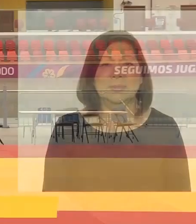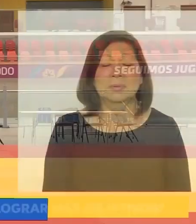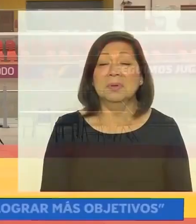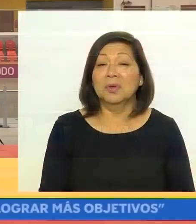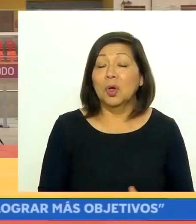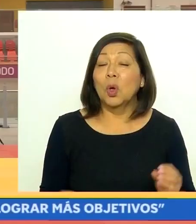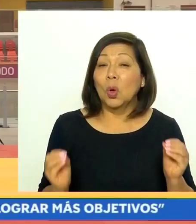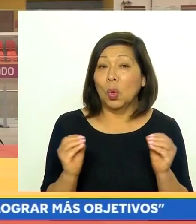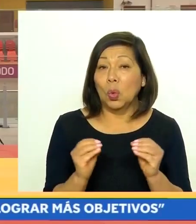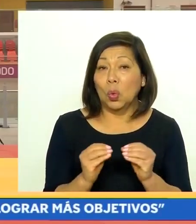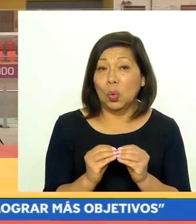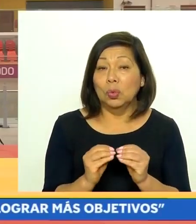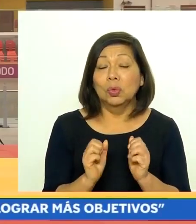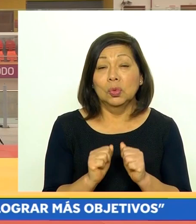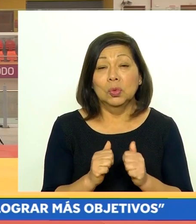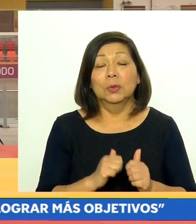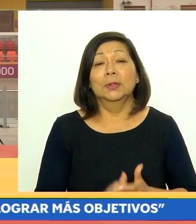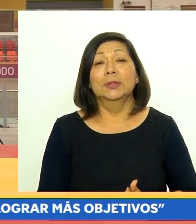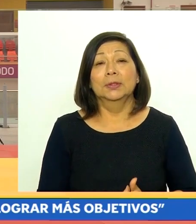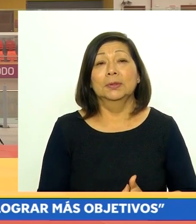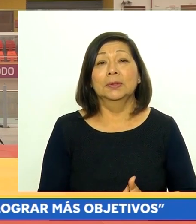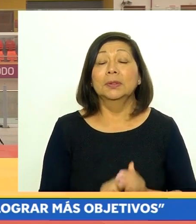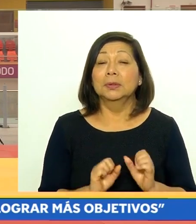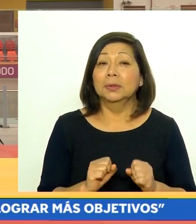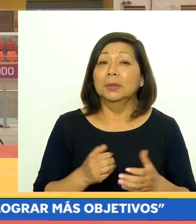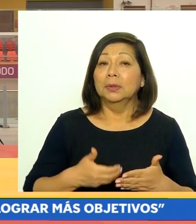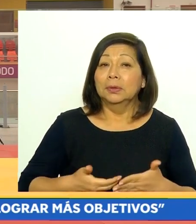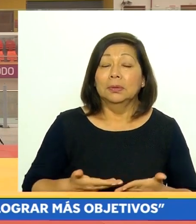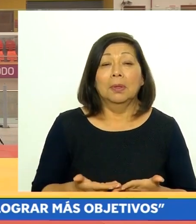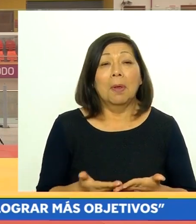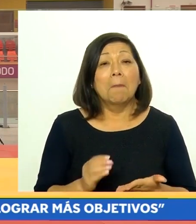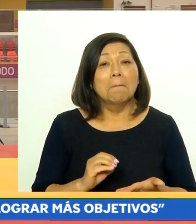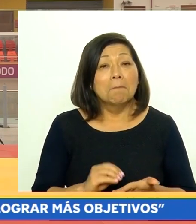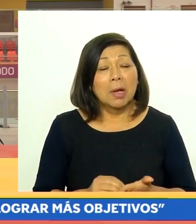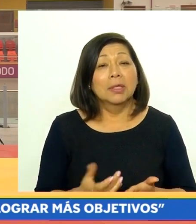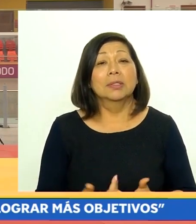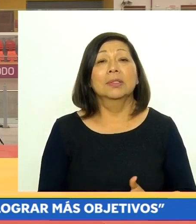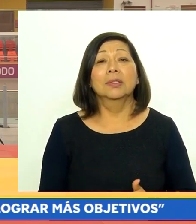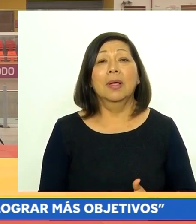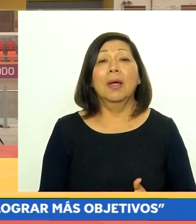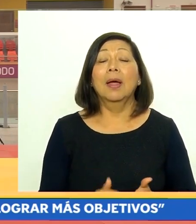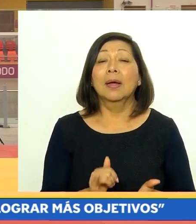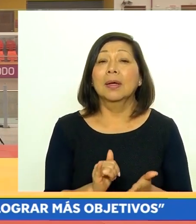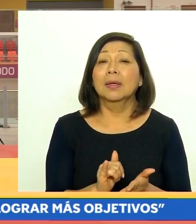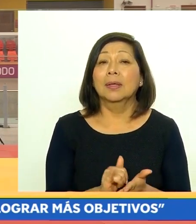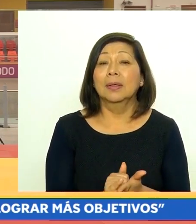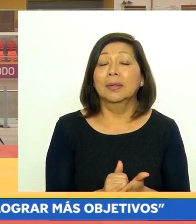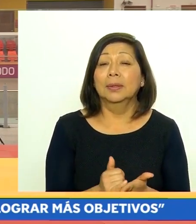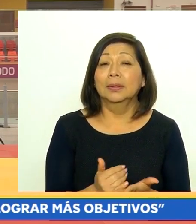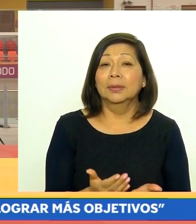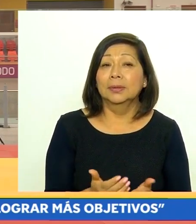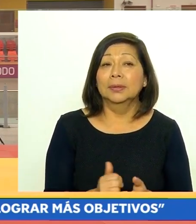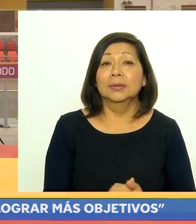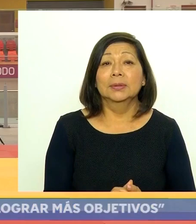que junto con su aliento vamos a lograr más objetivos y que